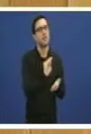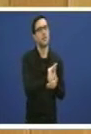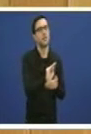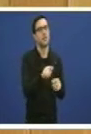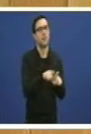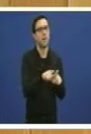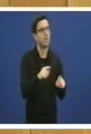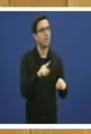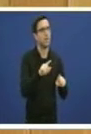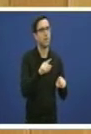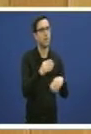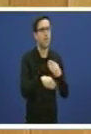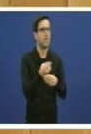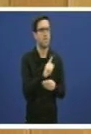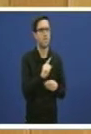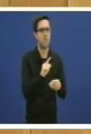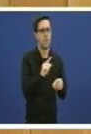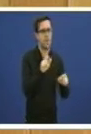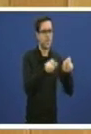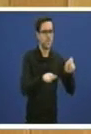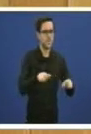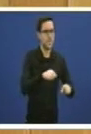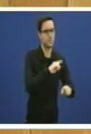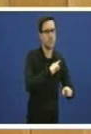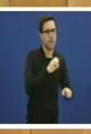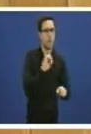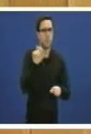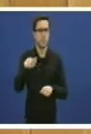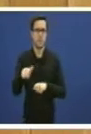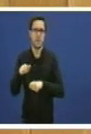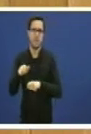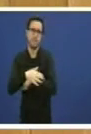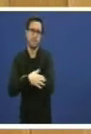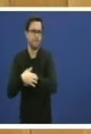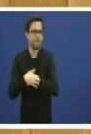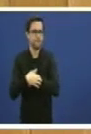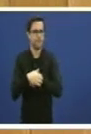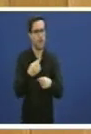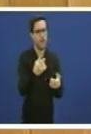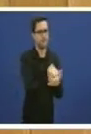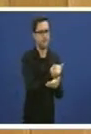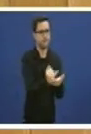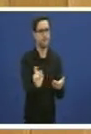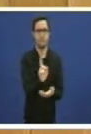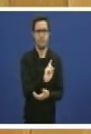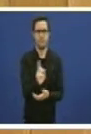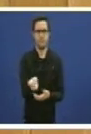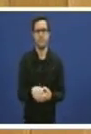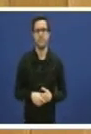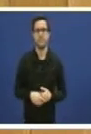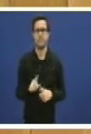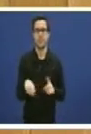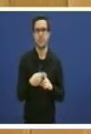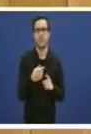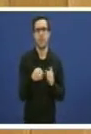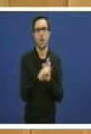entre parados e persoas en recursos En carto lugar unha vantase máis a ascripción ao Código Administrativo 29